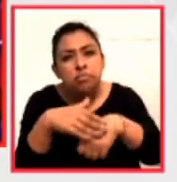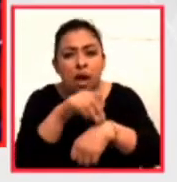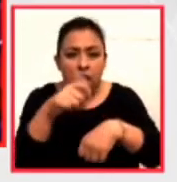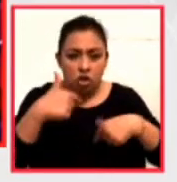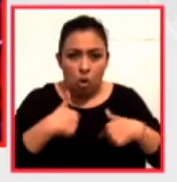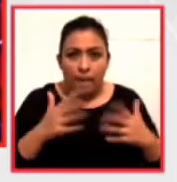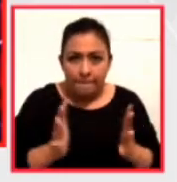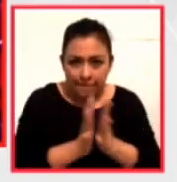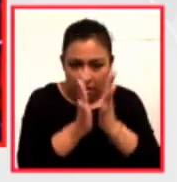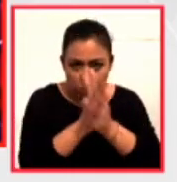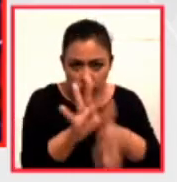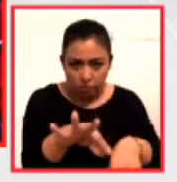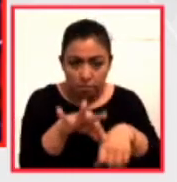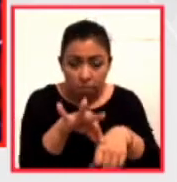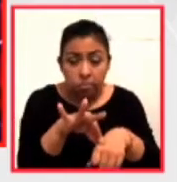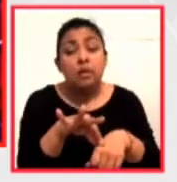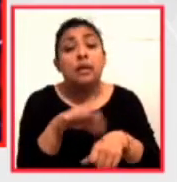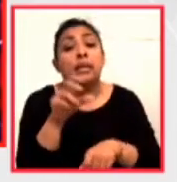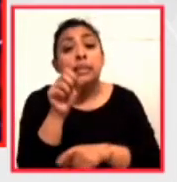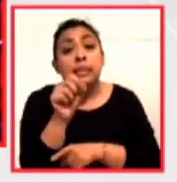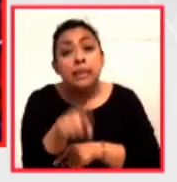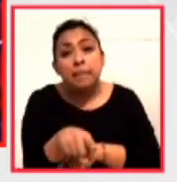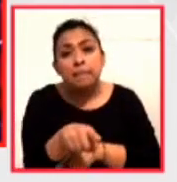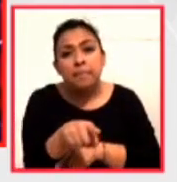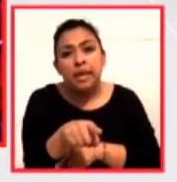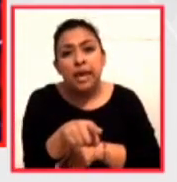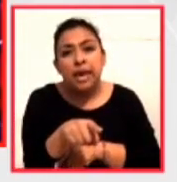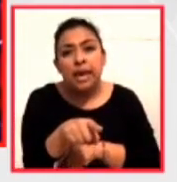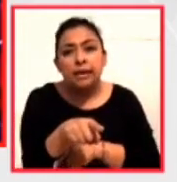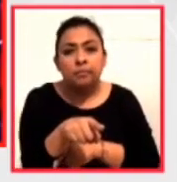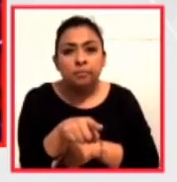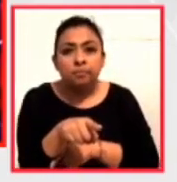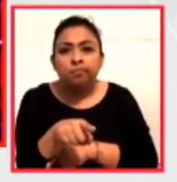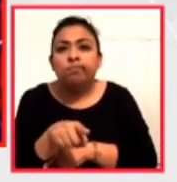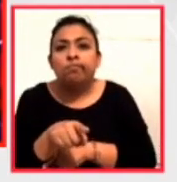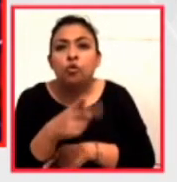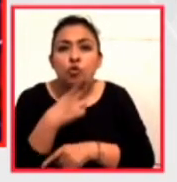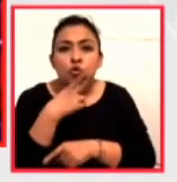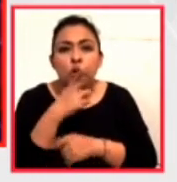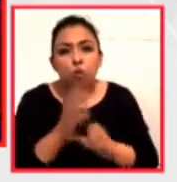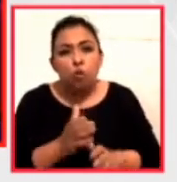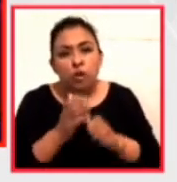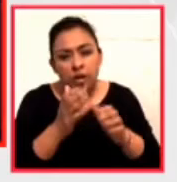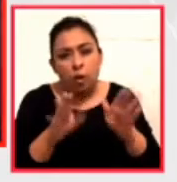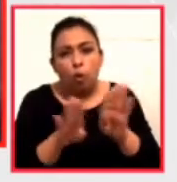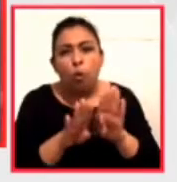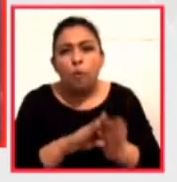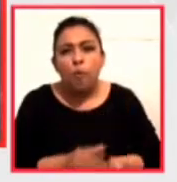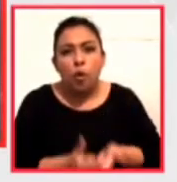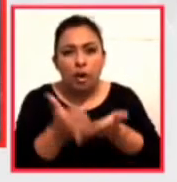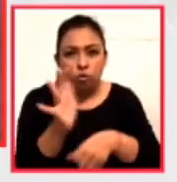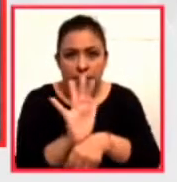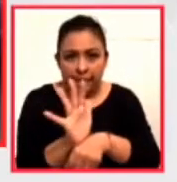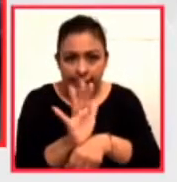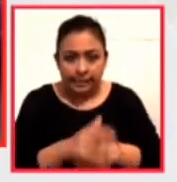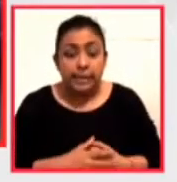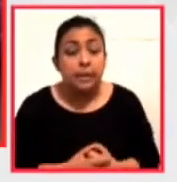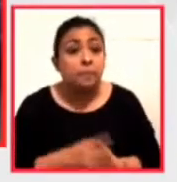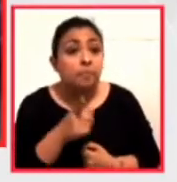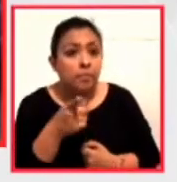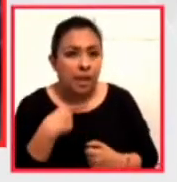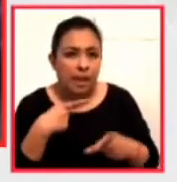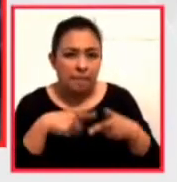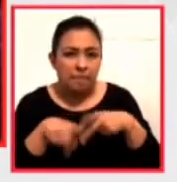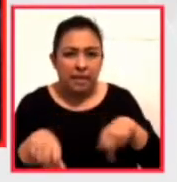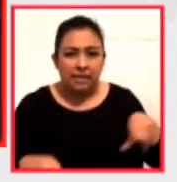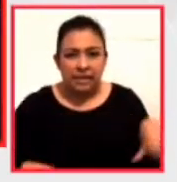y conservación a través del cine. El inicio de actividades